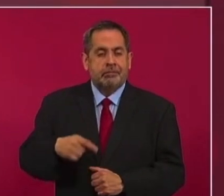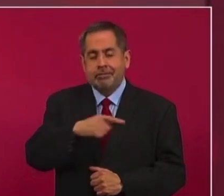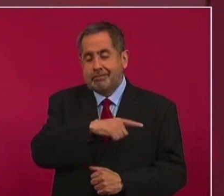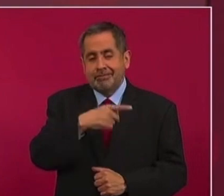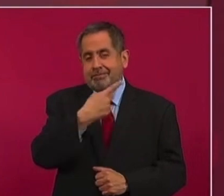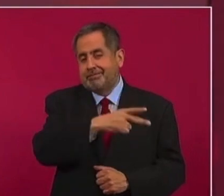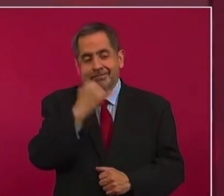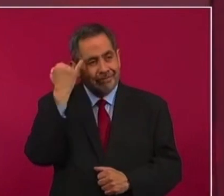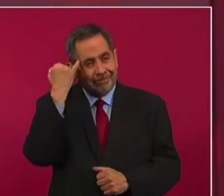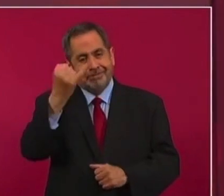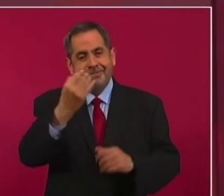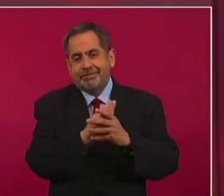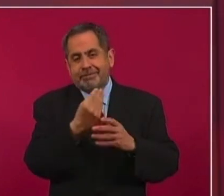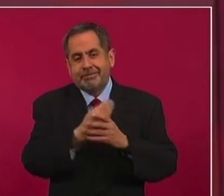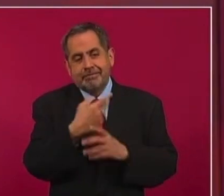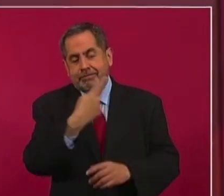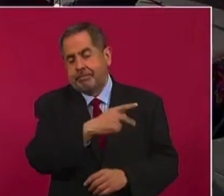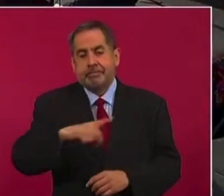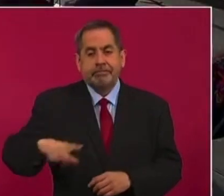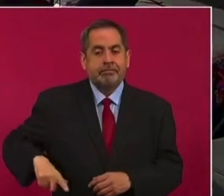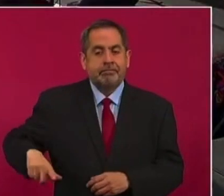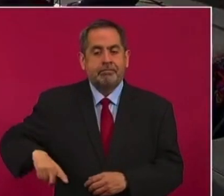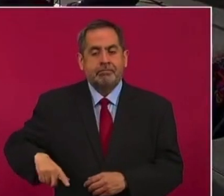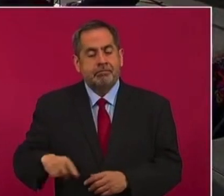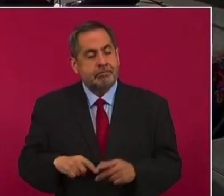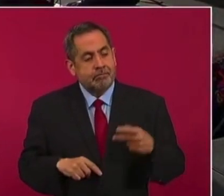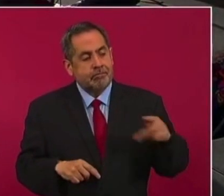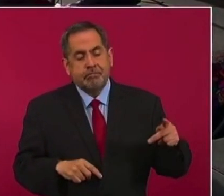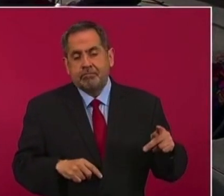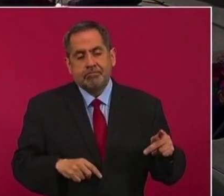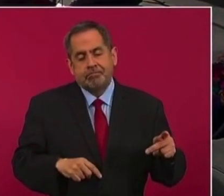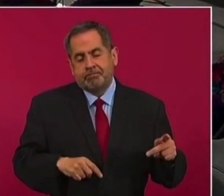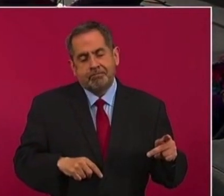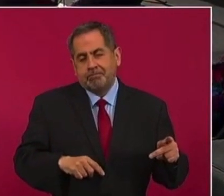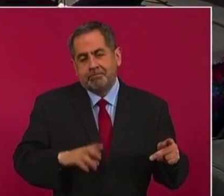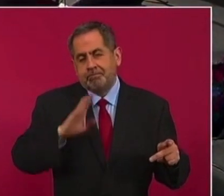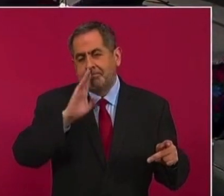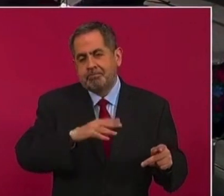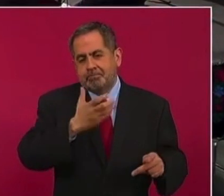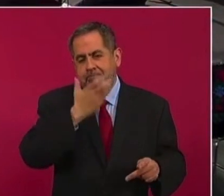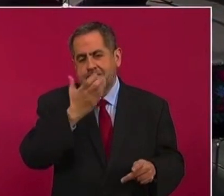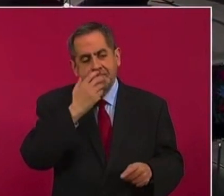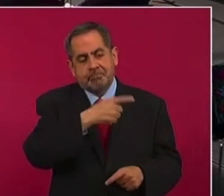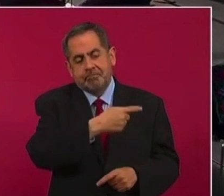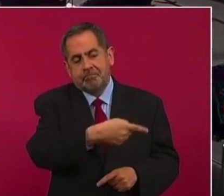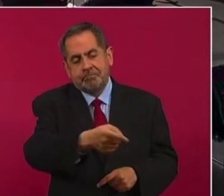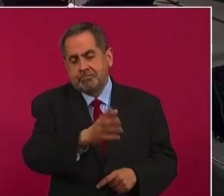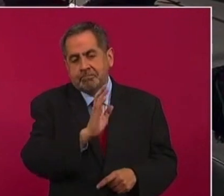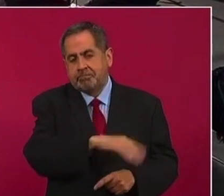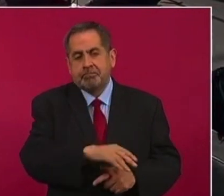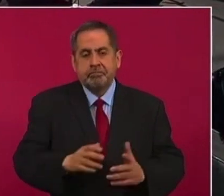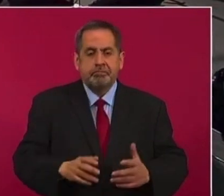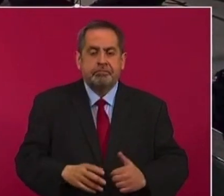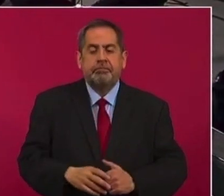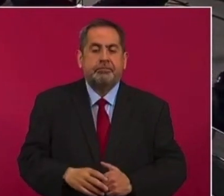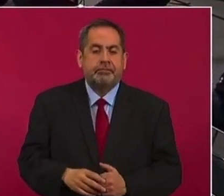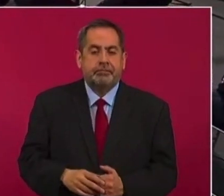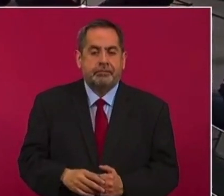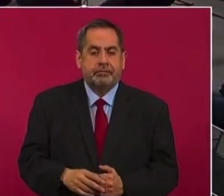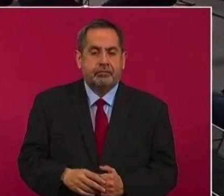mala costumbre de que son